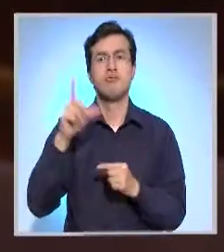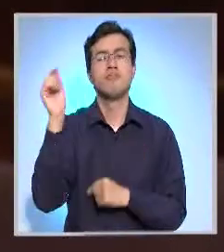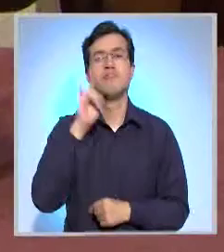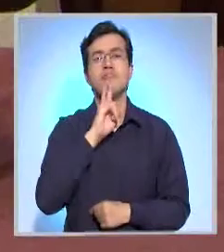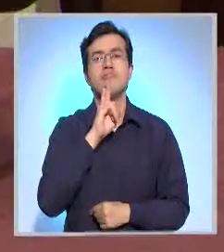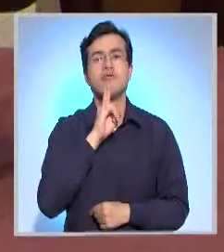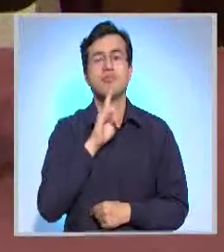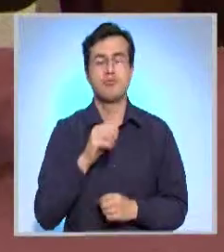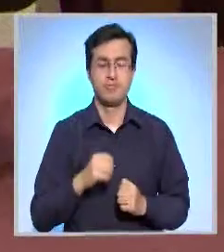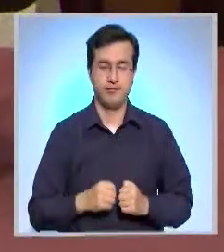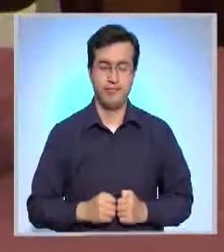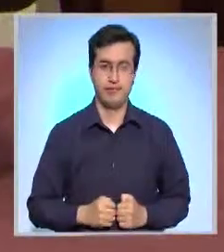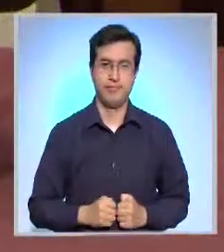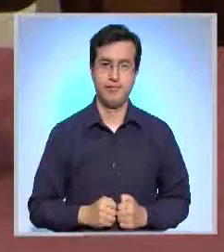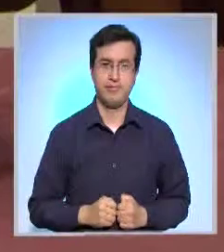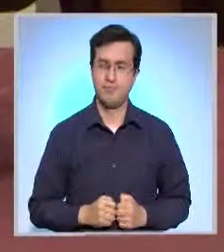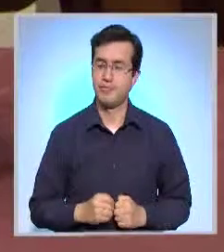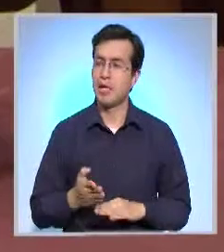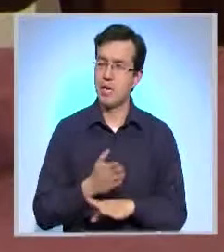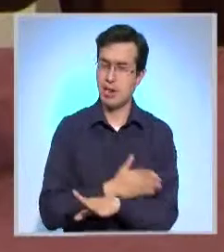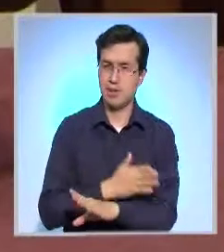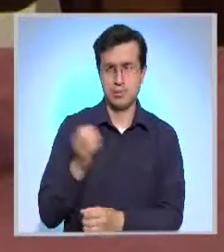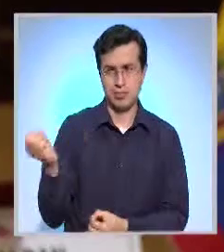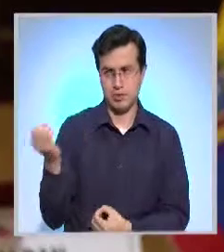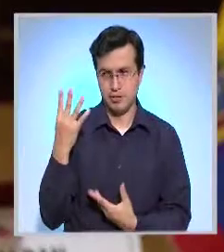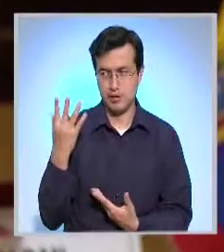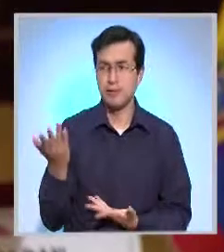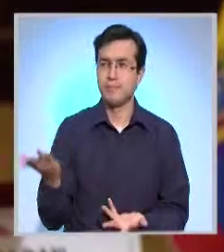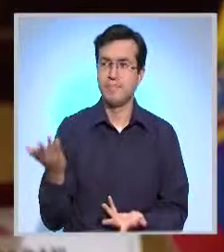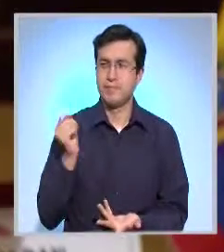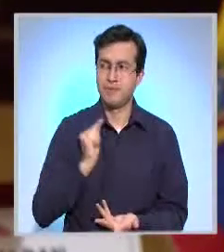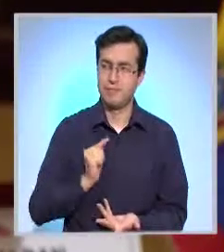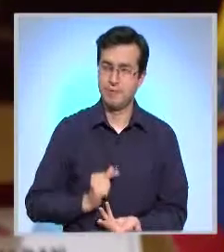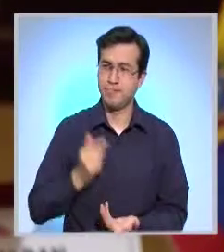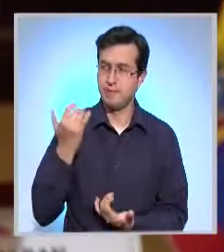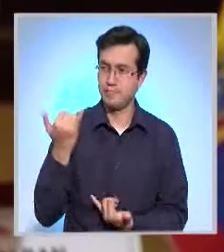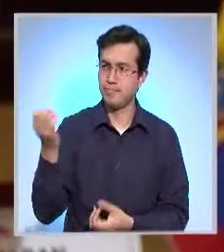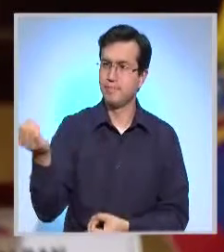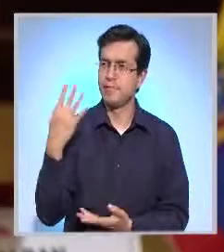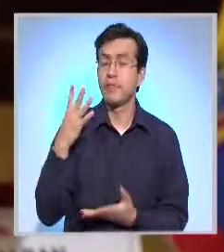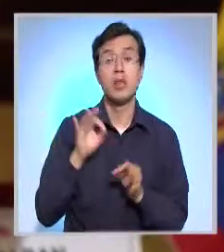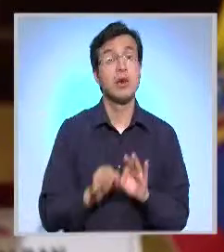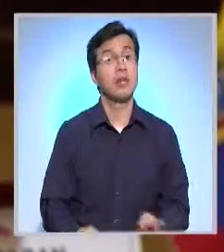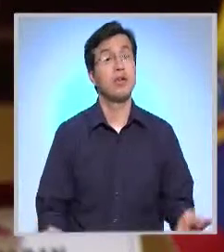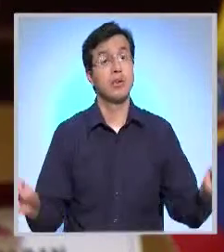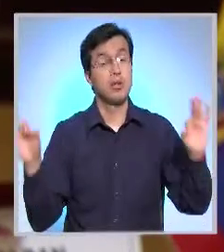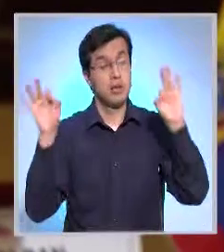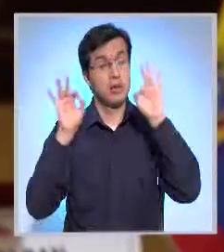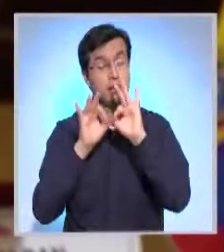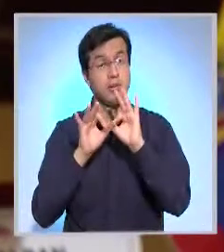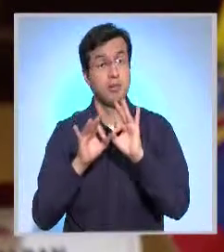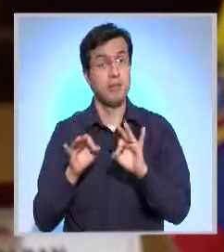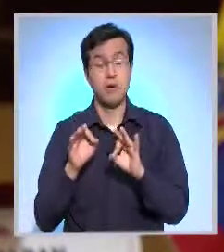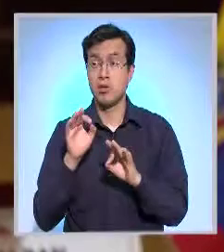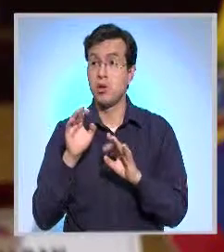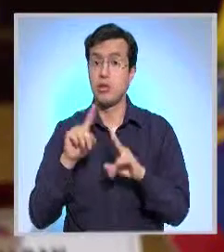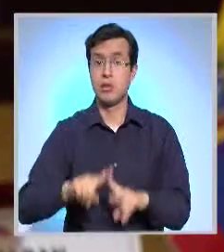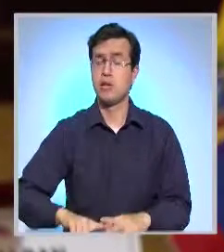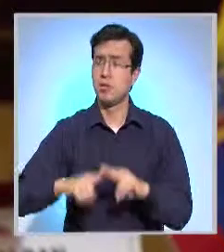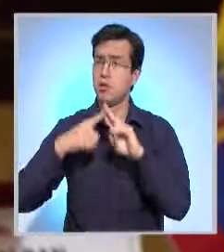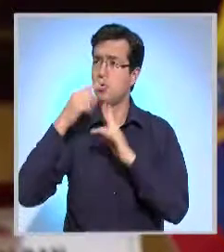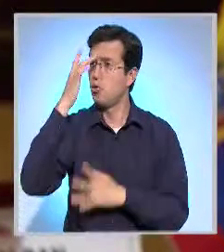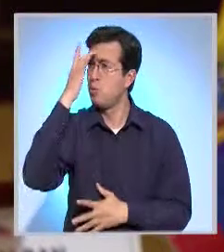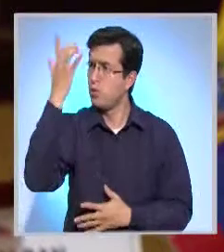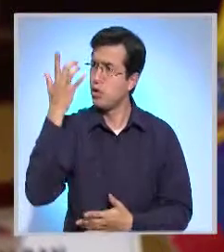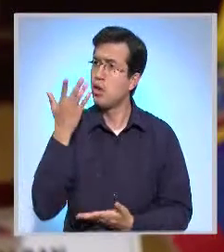Unidos. Un poco, bueno, antes de ampliar detalles de esto que usted cita, destacar la importancia de esta iniciativa porque sin